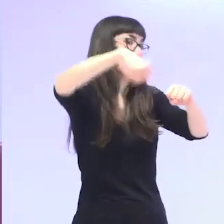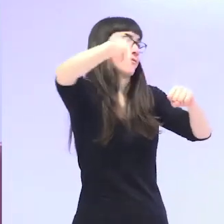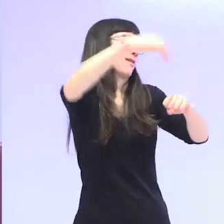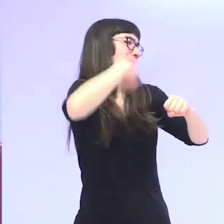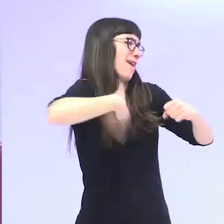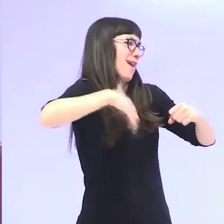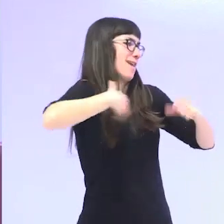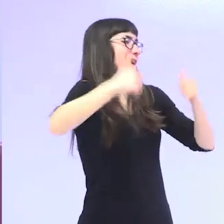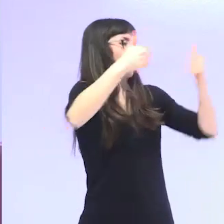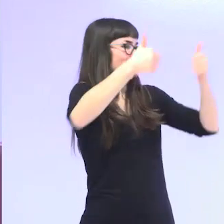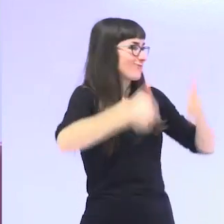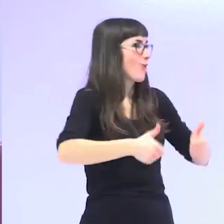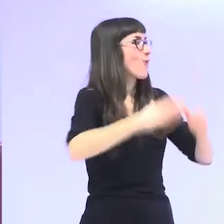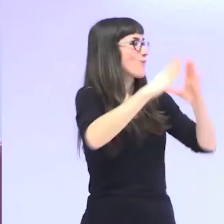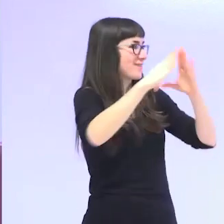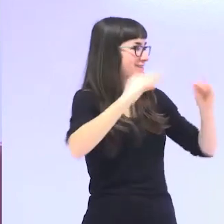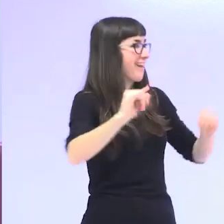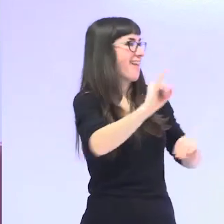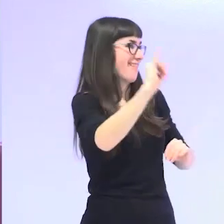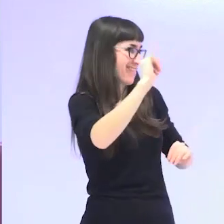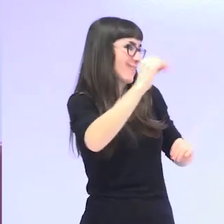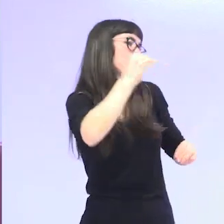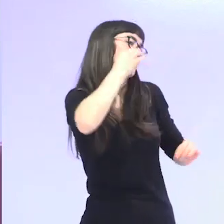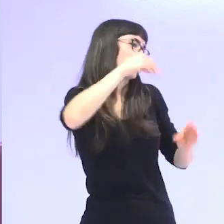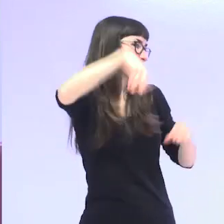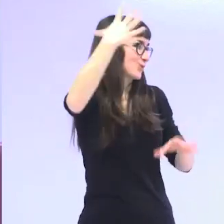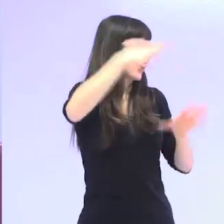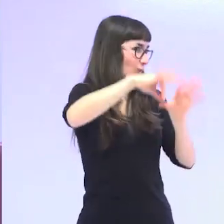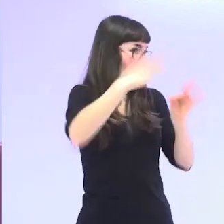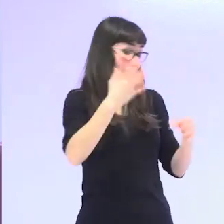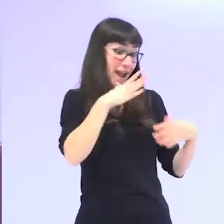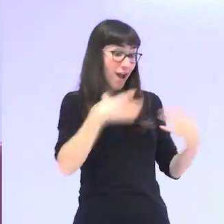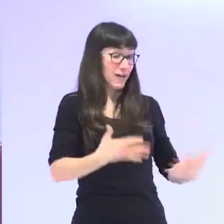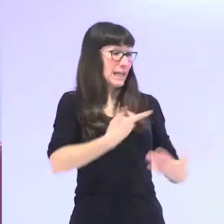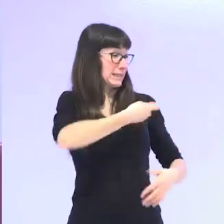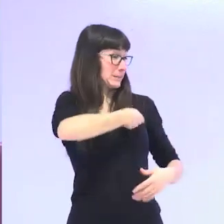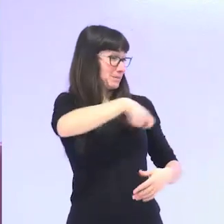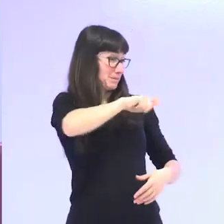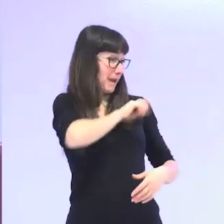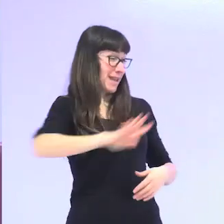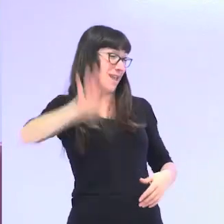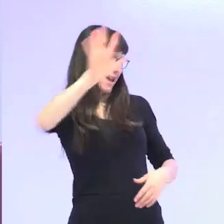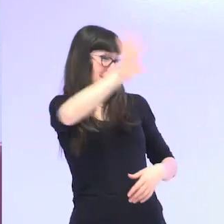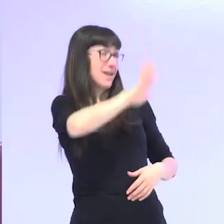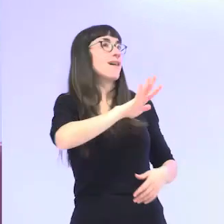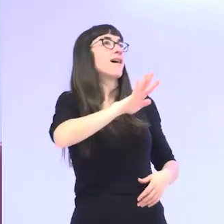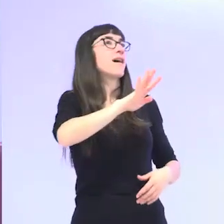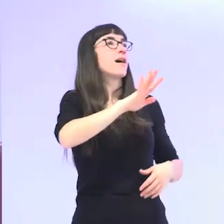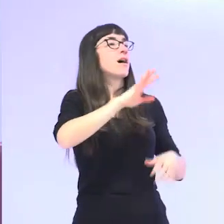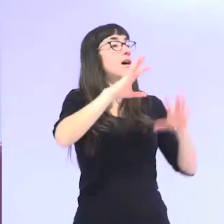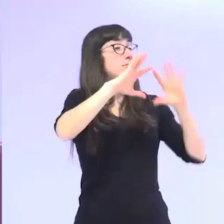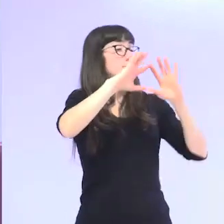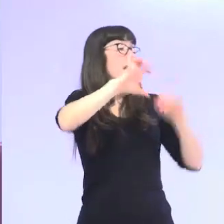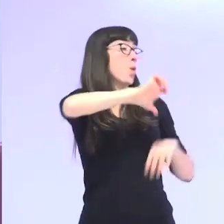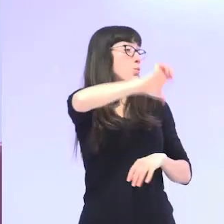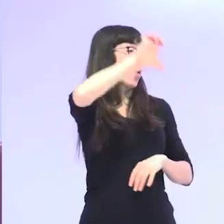la mayor parte de ellas tendrán estudios universitarios vivimos ahora mismo en España que es el país de la Unión